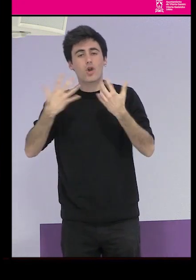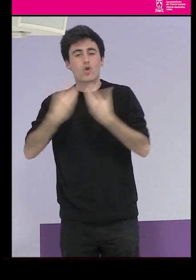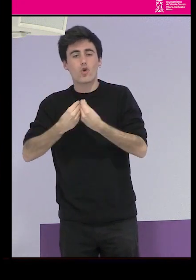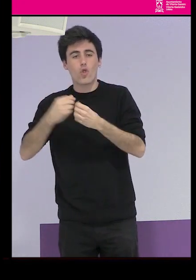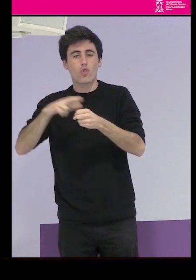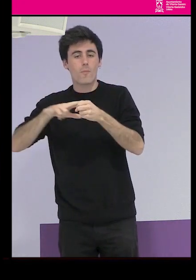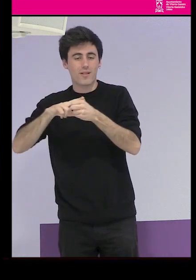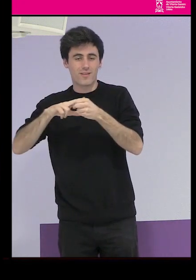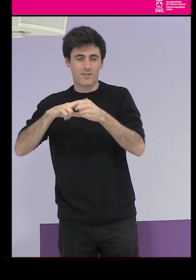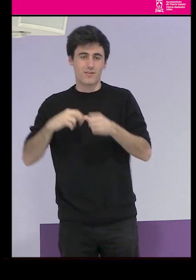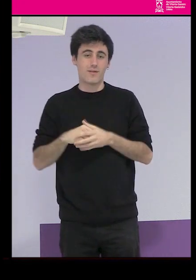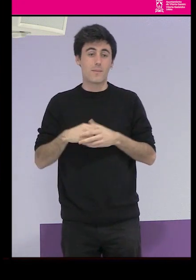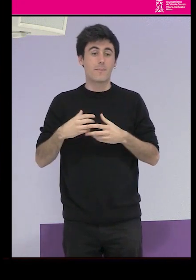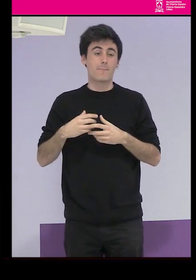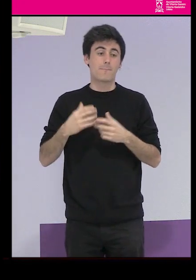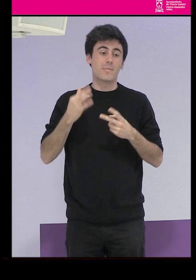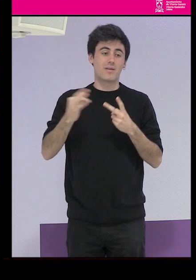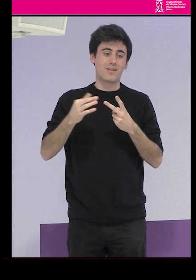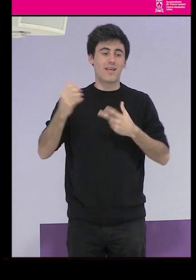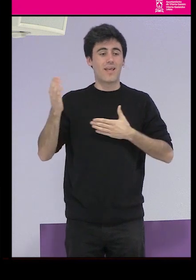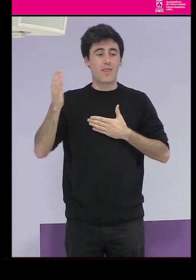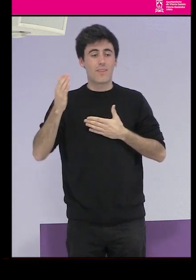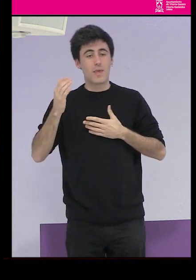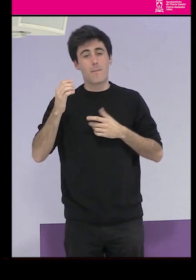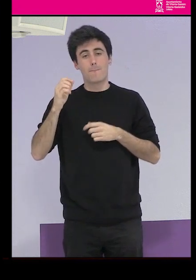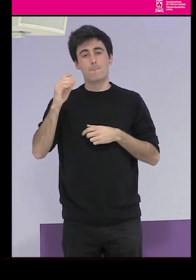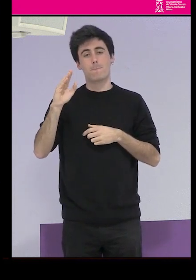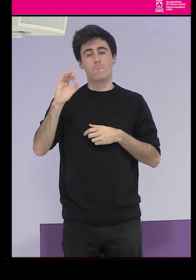Gracias, Andrea, por estar aquí, ¿eh? Un gusto. Un placer.